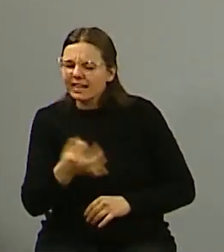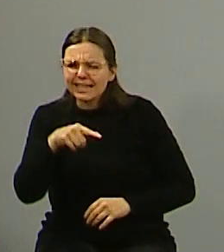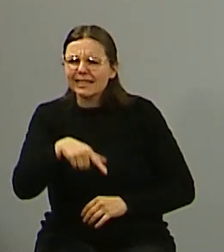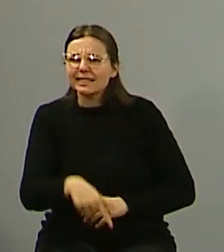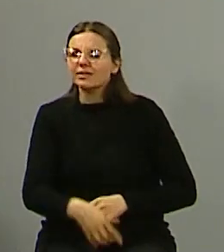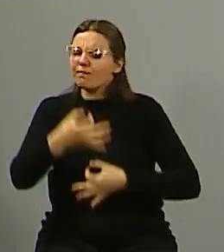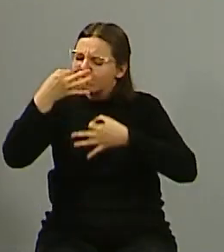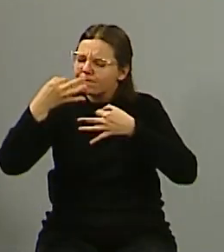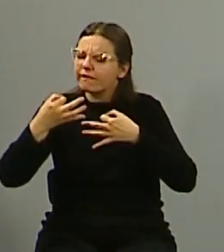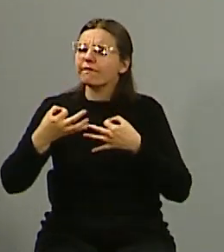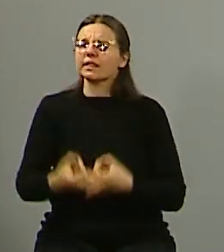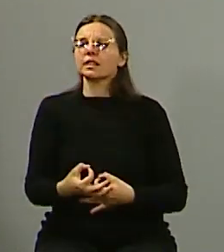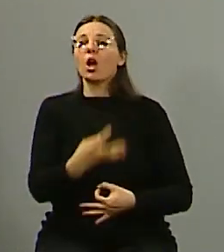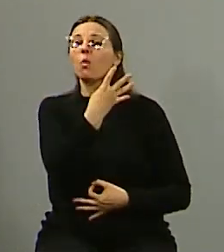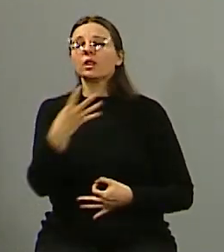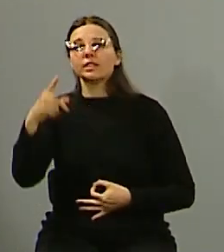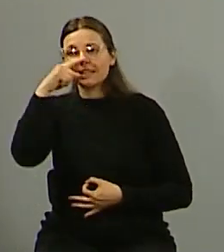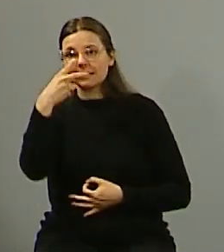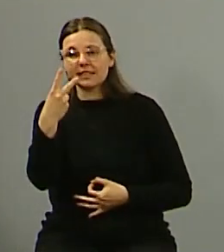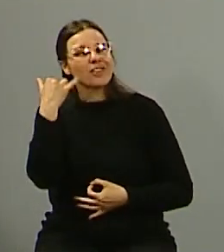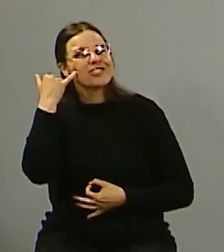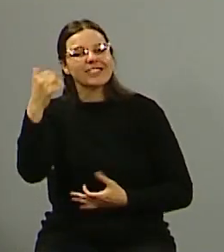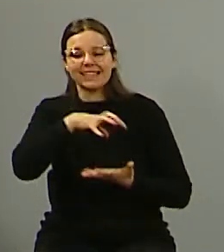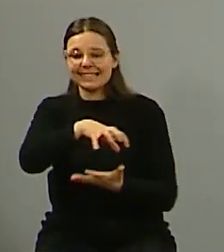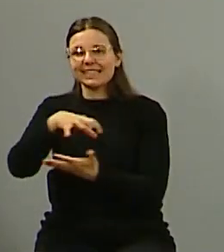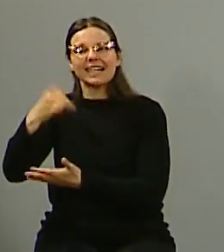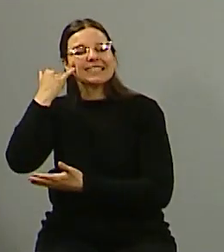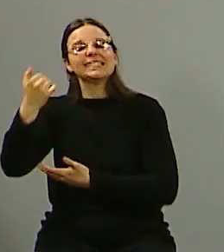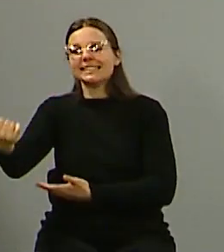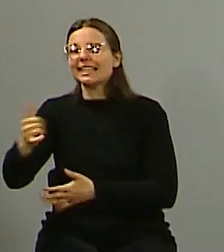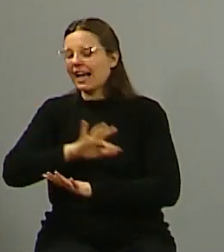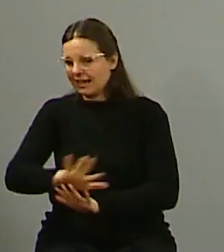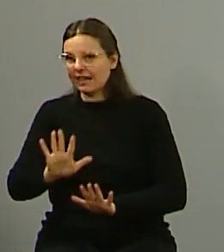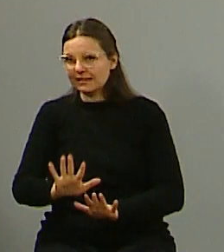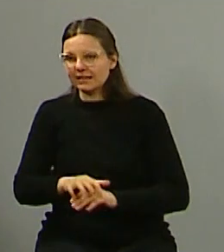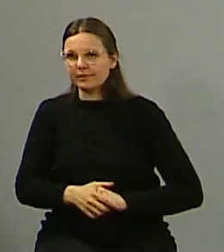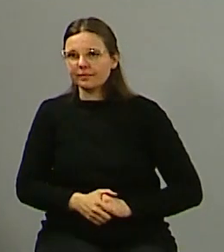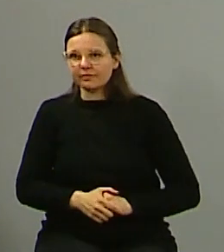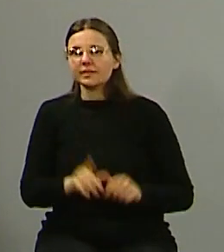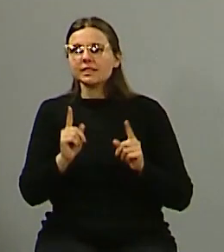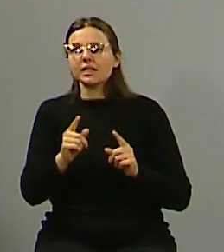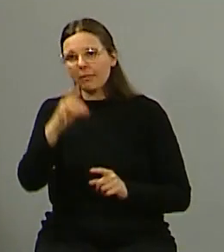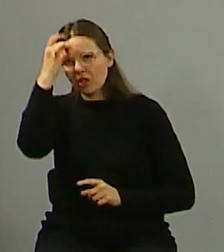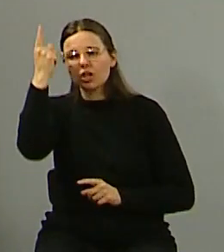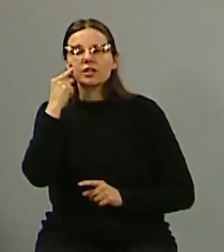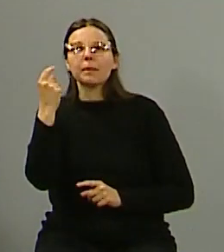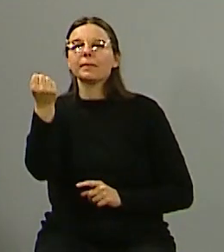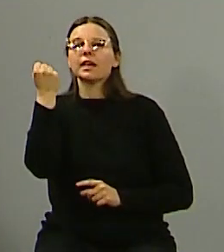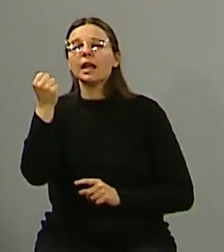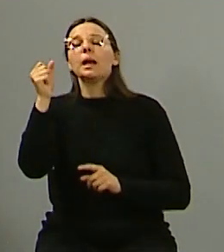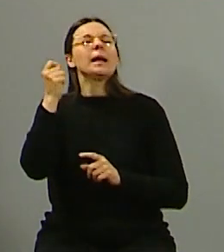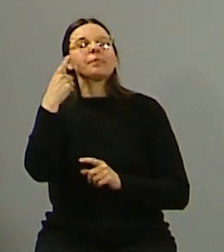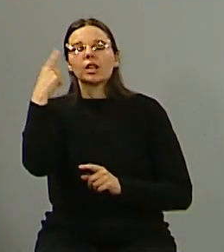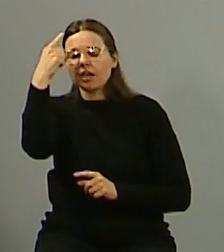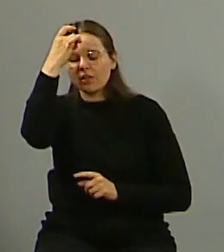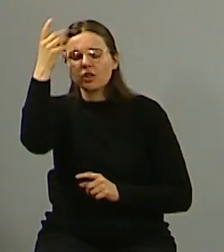recontraefectivo, tenemos 472 centrales ya instaladas en Godecruz y hay más de 12.000 personas Godecruzeños que ya tienen en su celular